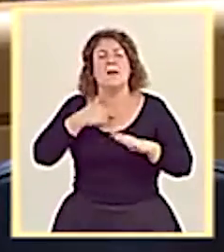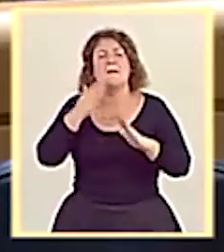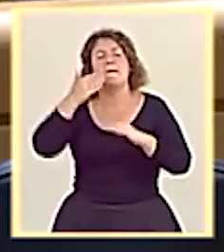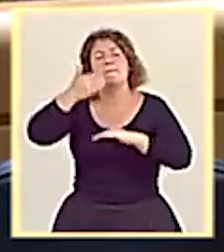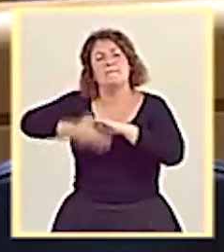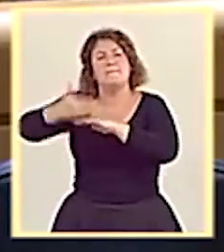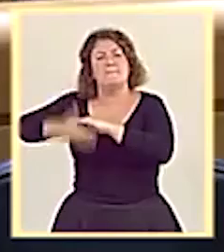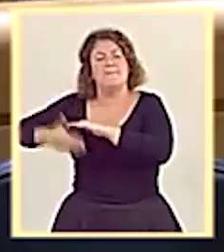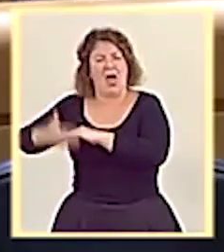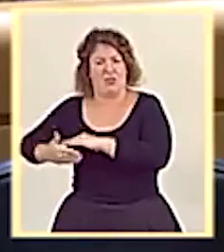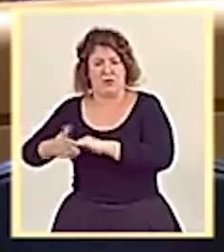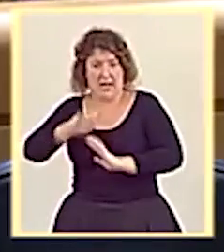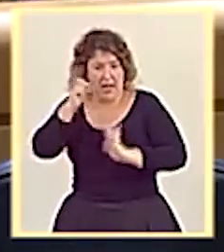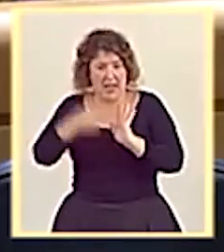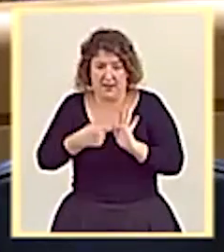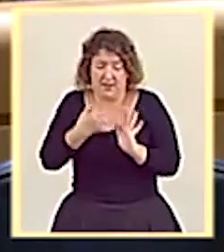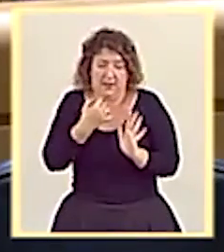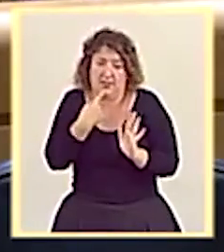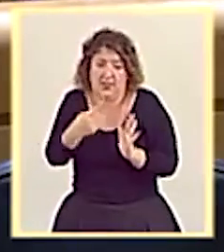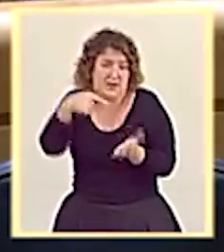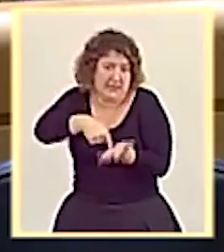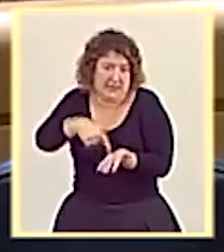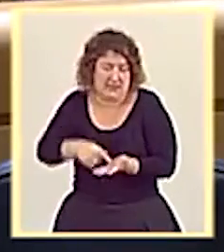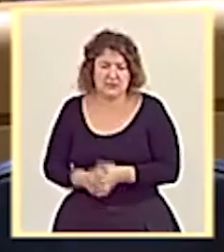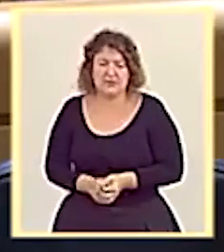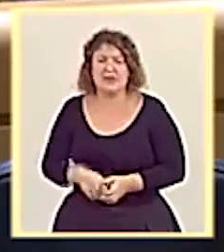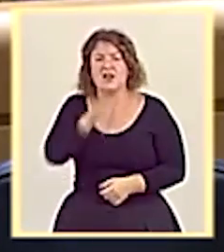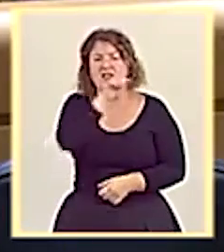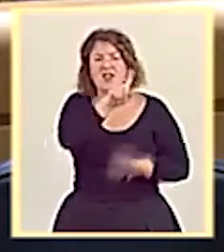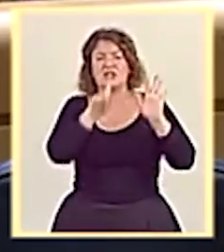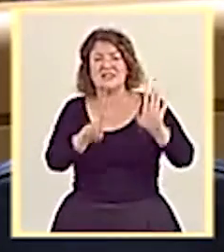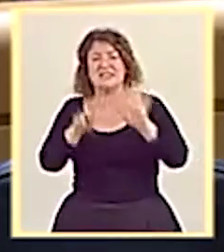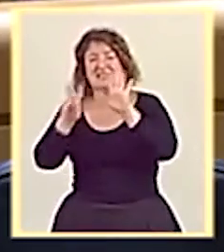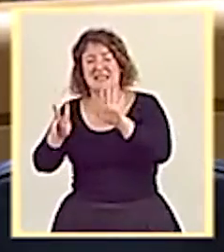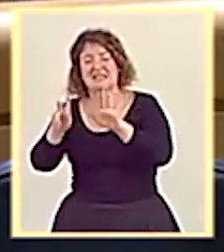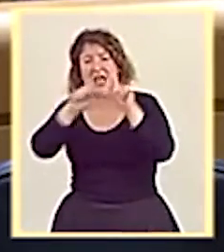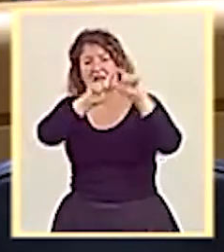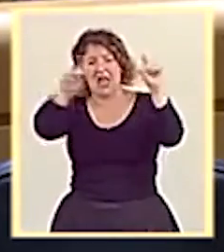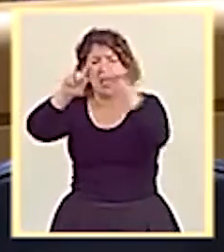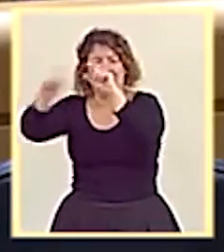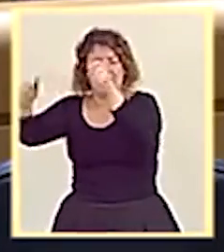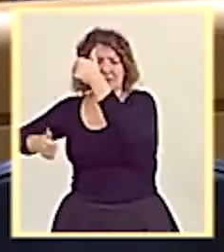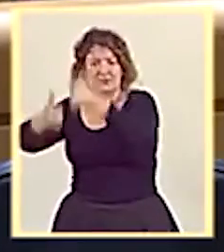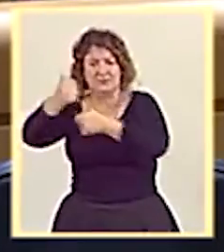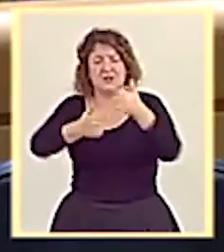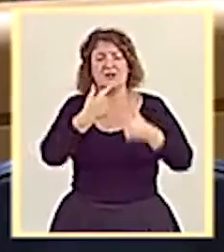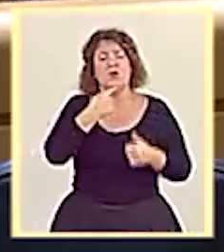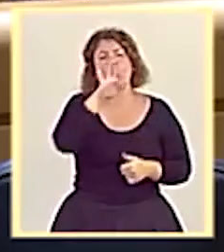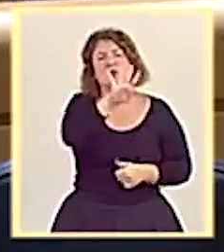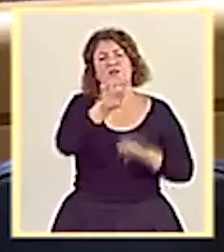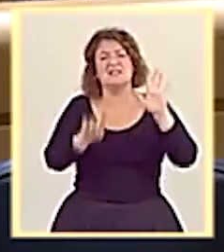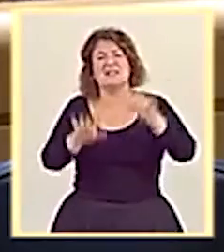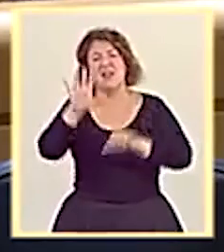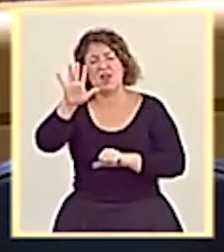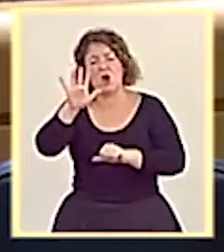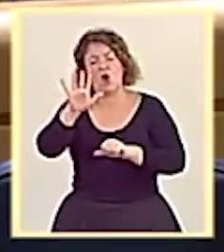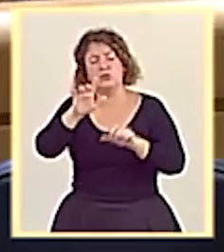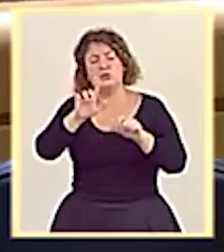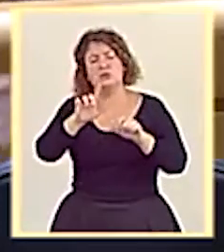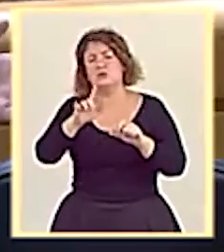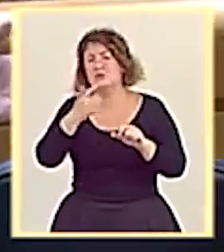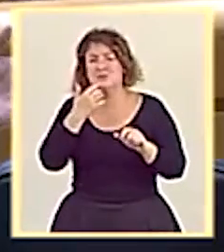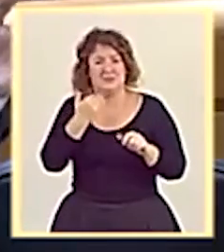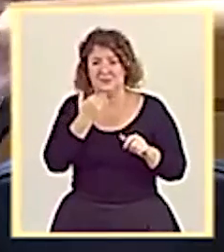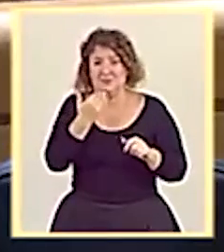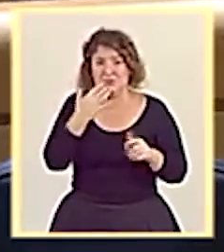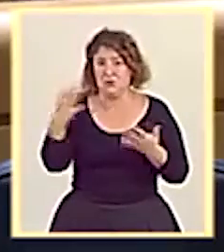legalmente exigibles. 167 empresas que han participado en 435 lotes, nunca tantas comunidades autónomas,